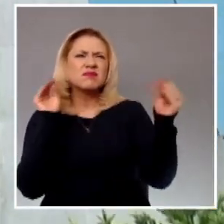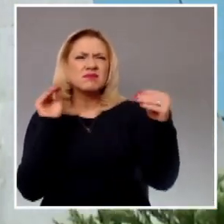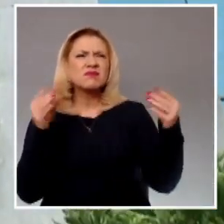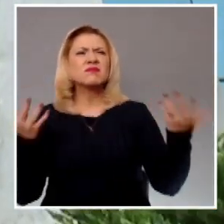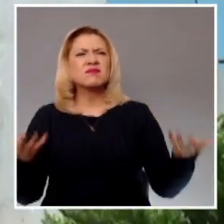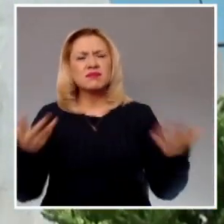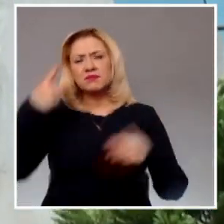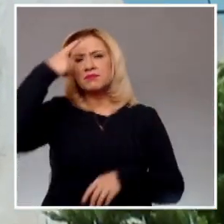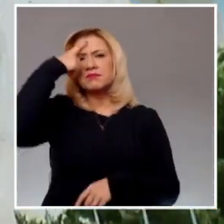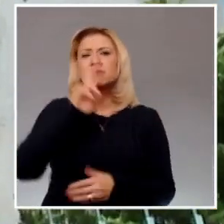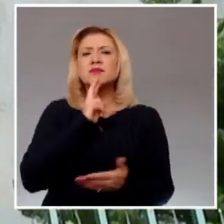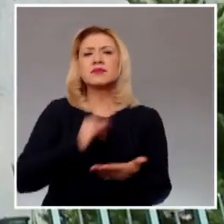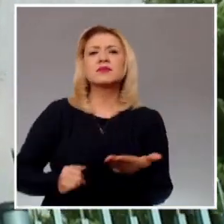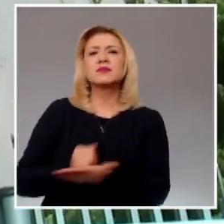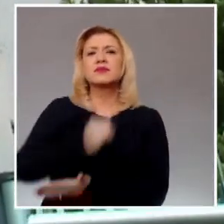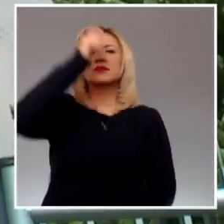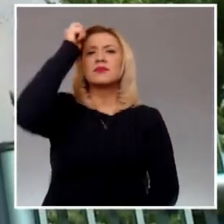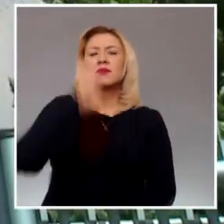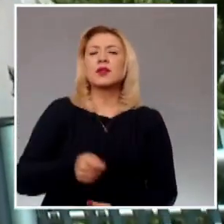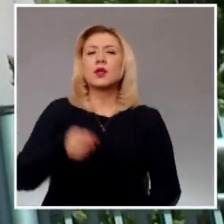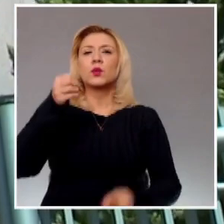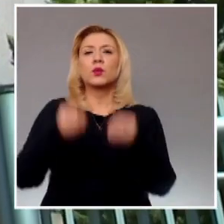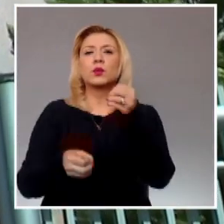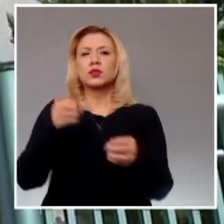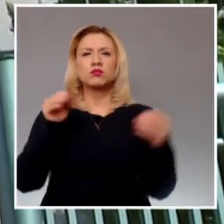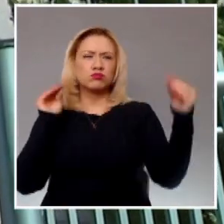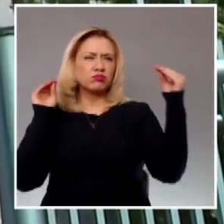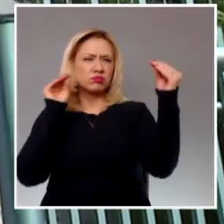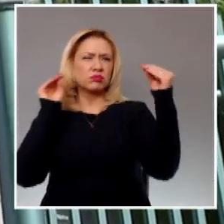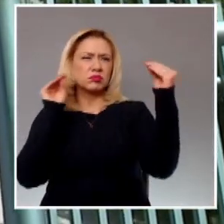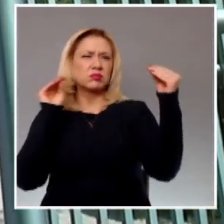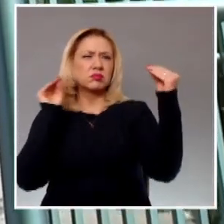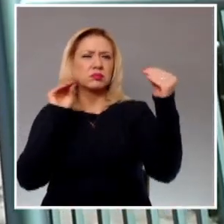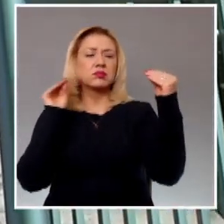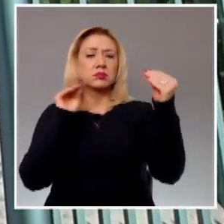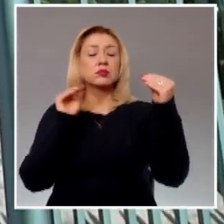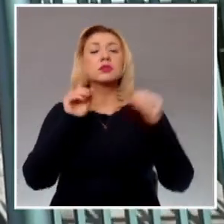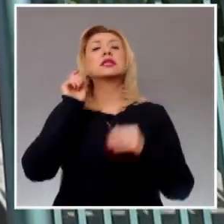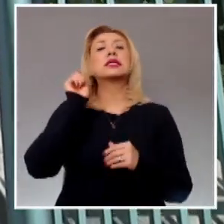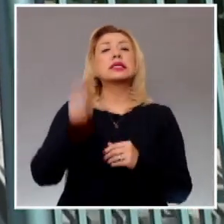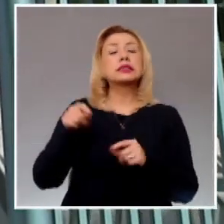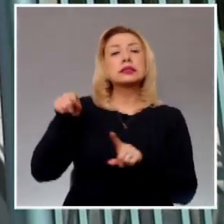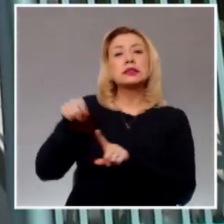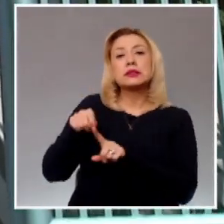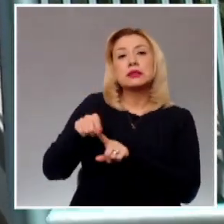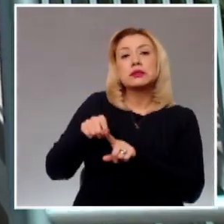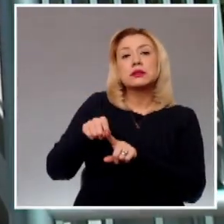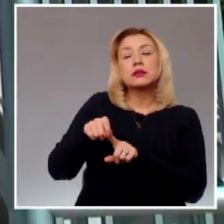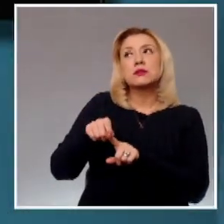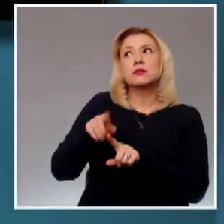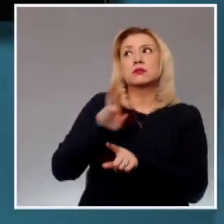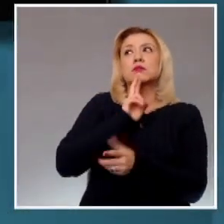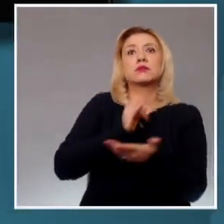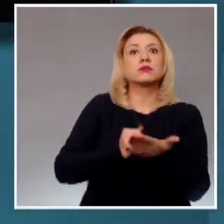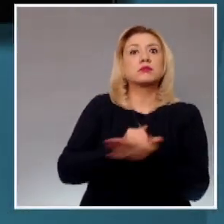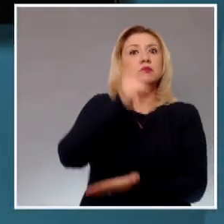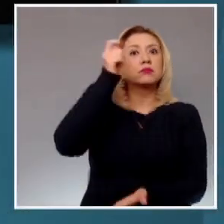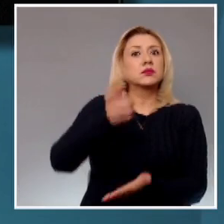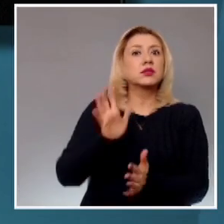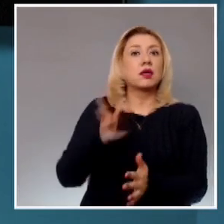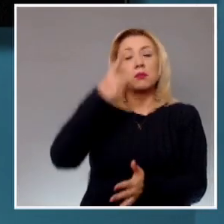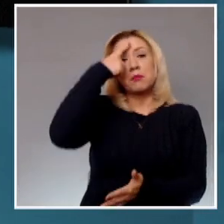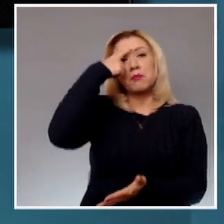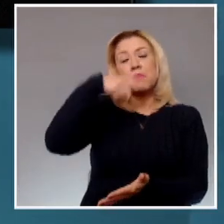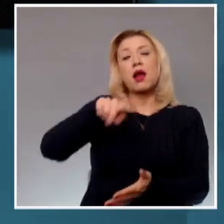dictada en el recurso de apelación contra la resolución del incidente de liquidación de la sociedad conyugal,